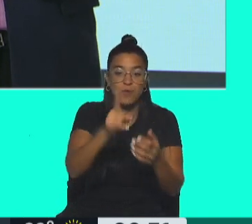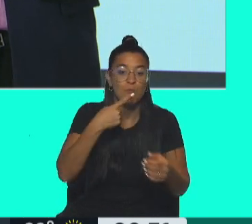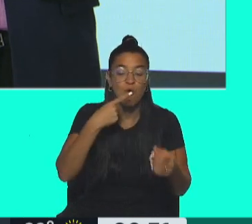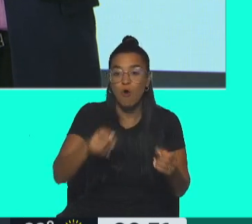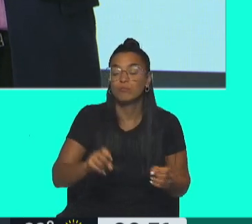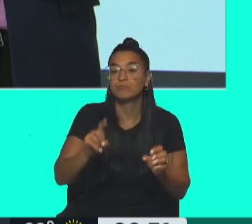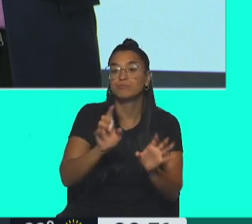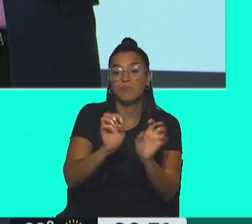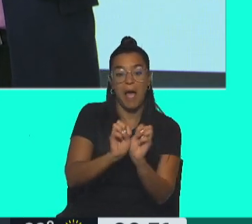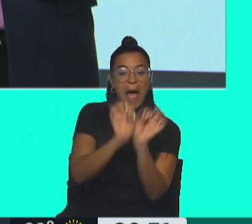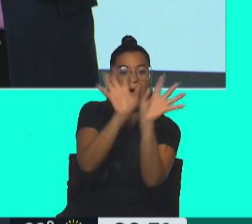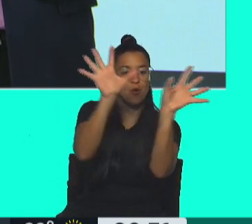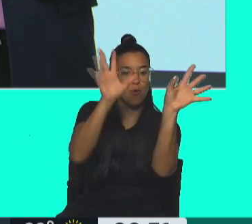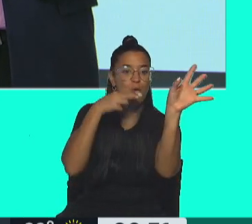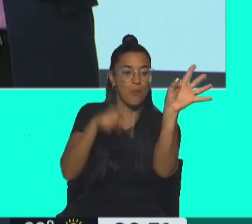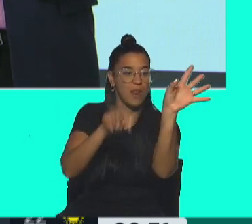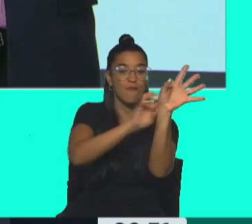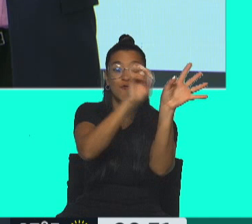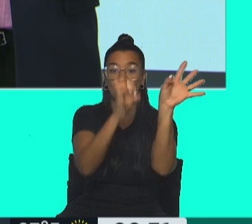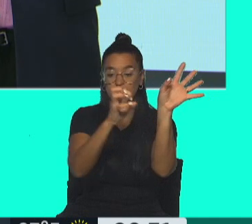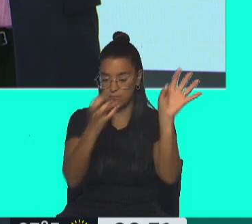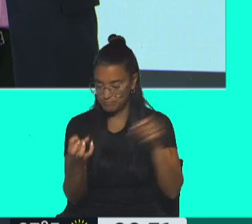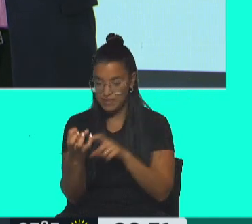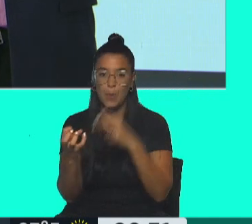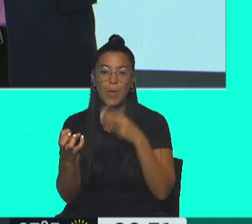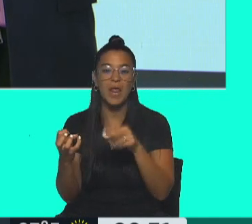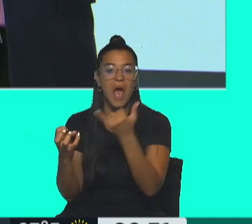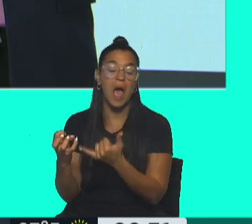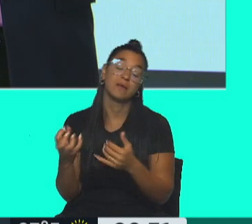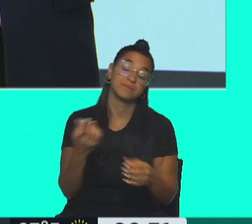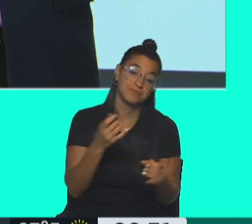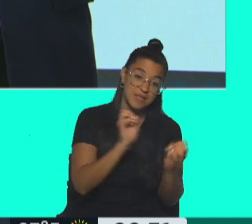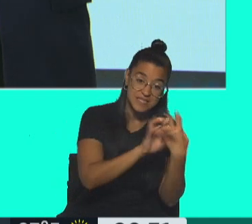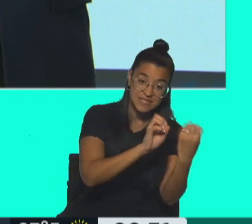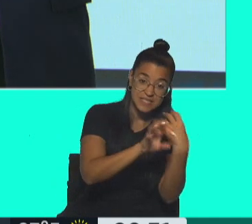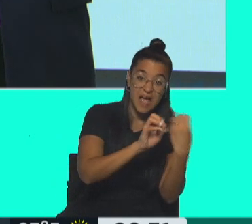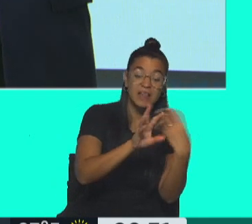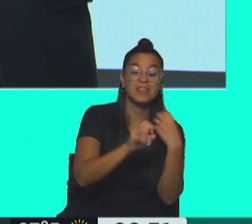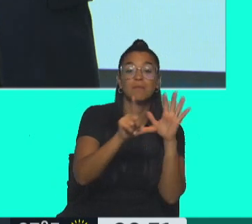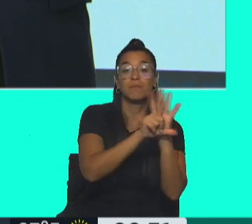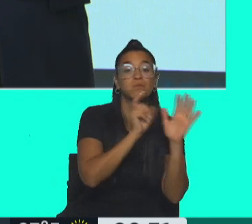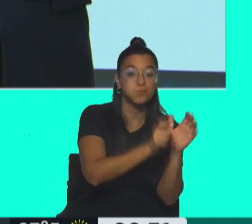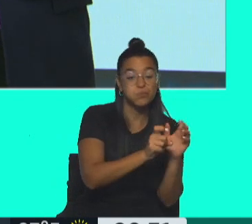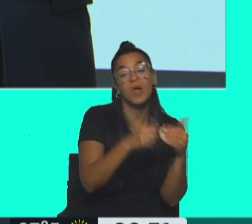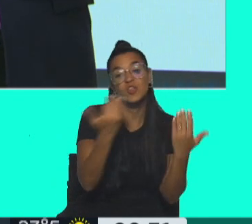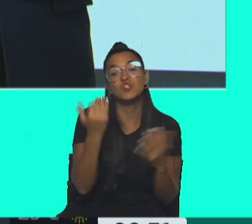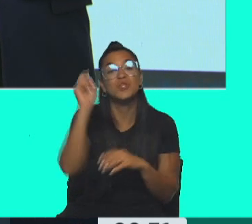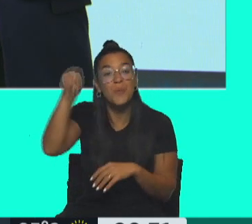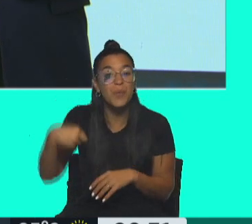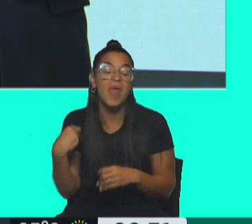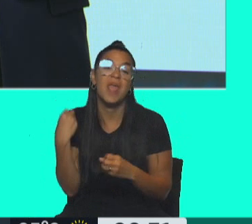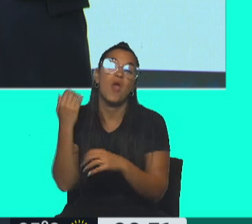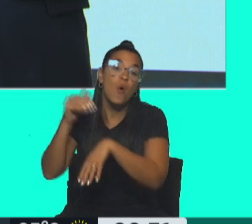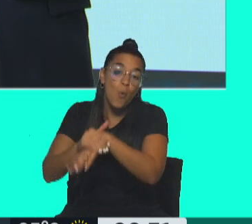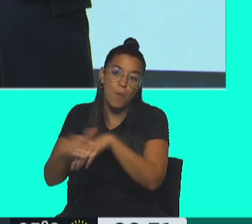crece en el árbol venenoso está envenenada. Es decir, los chats son productos de una ilegalidad, en consecuencia, los chats